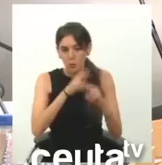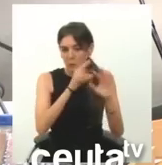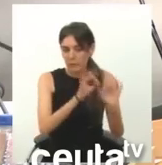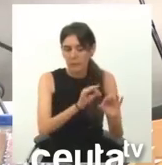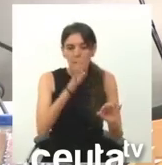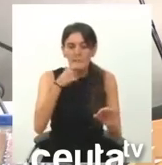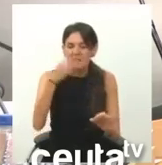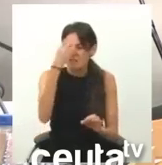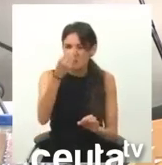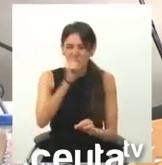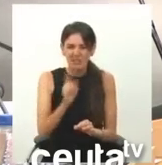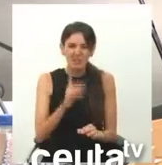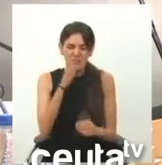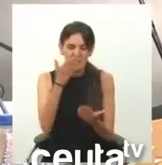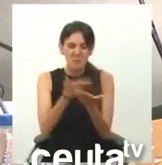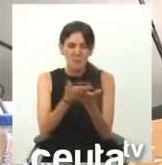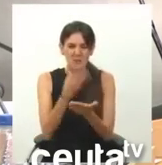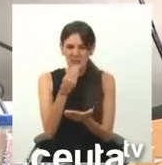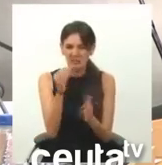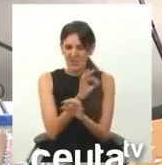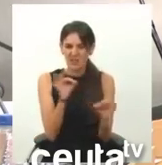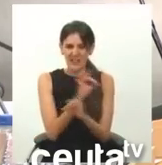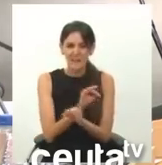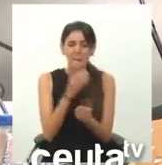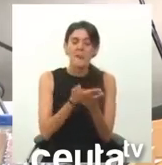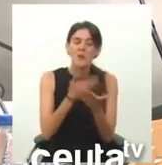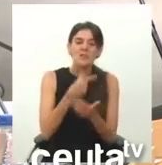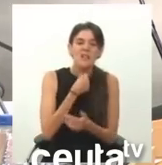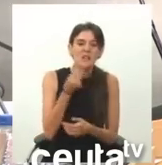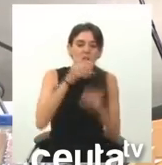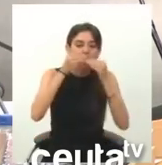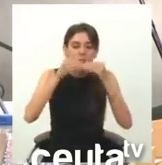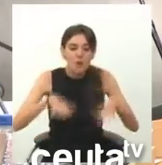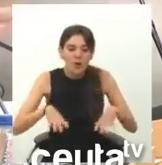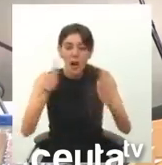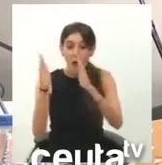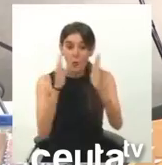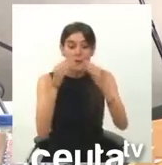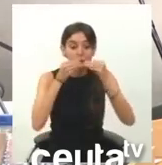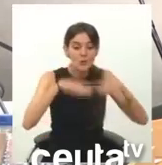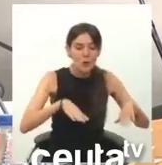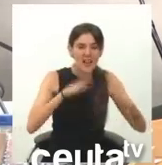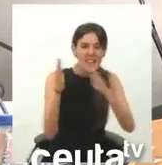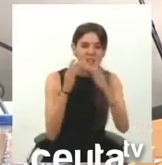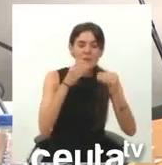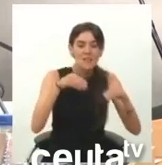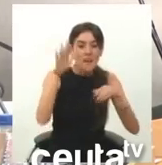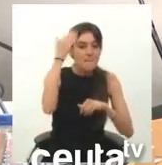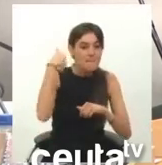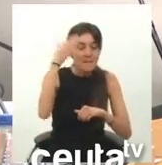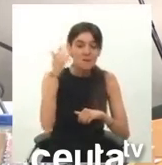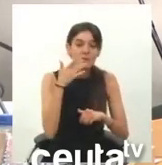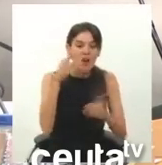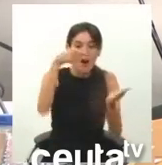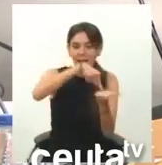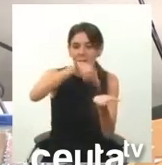Evidentemente, no entiendo para qué traen esta propuesta. A ustedes, que tanto le gusta la historia, hay un periodo determinado de la historia, ¿desde cuándo Marruecos tiene esta